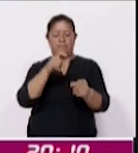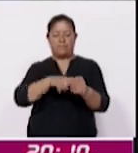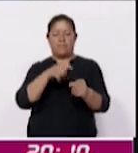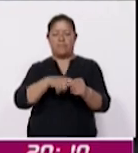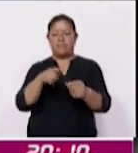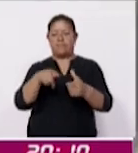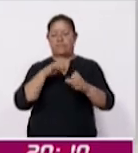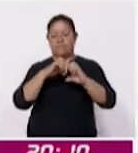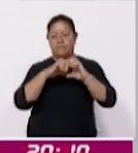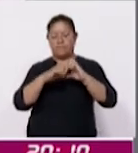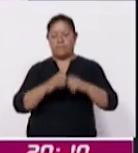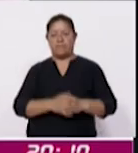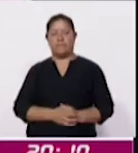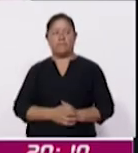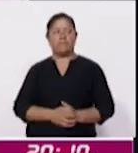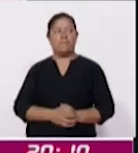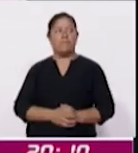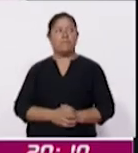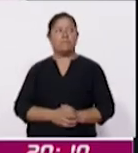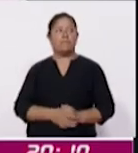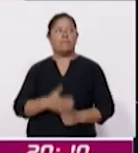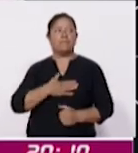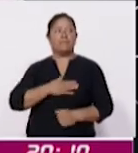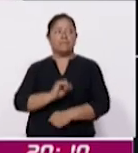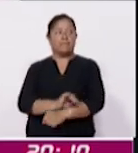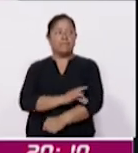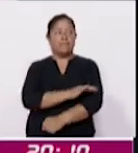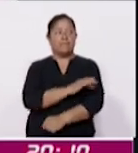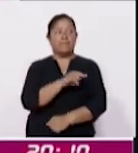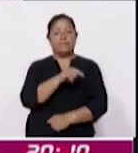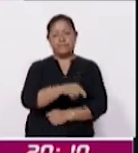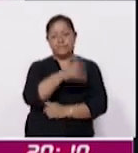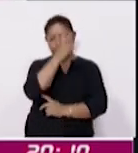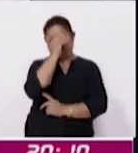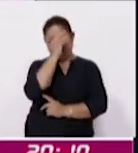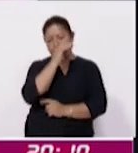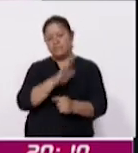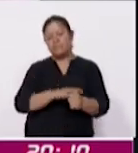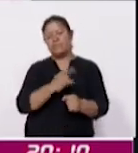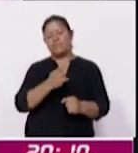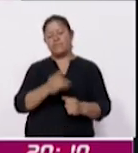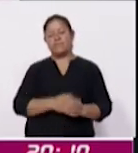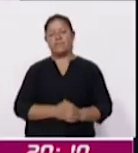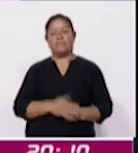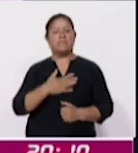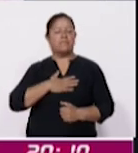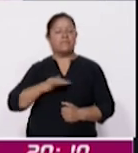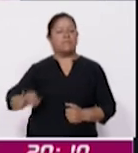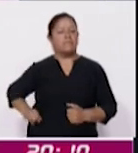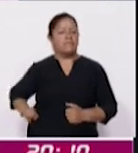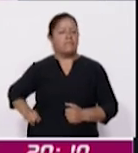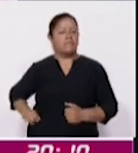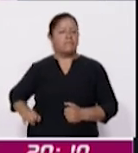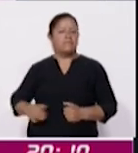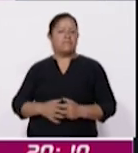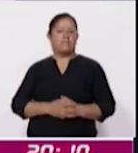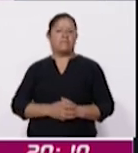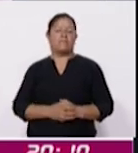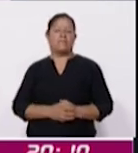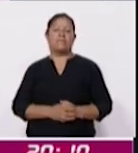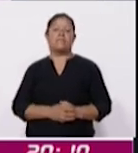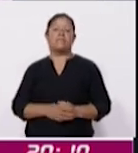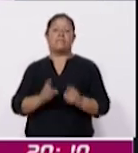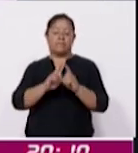medios de comunicación. Me motivó tomar este taller porque tengo mucho interés sobre el